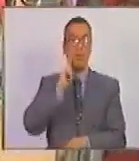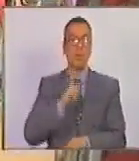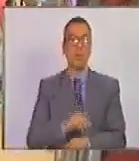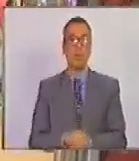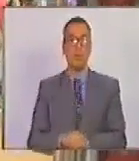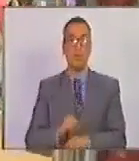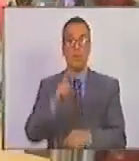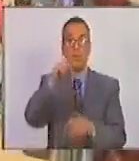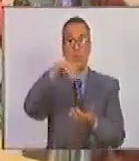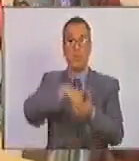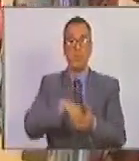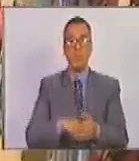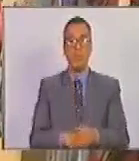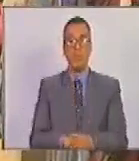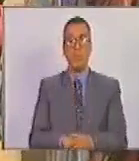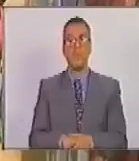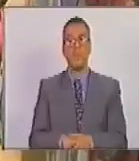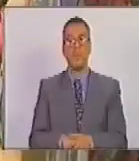En 1975